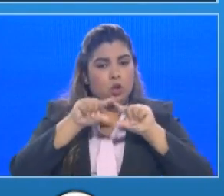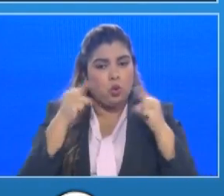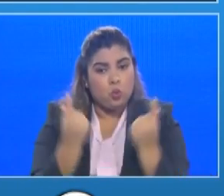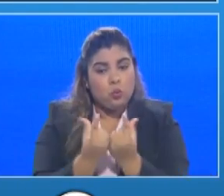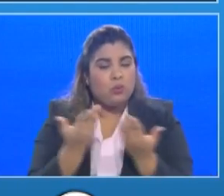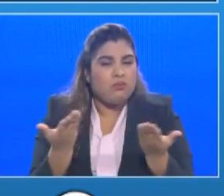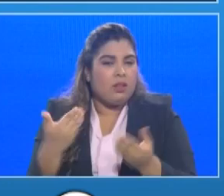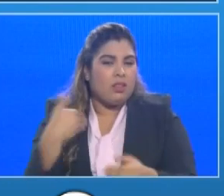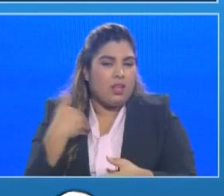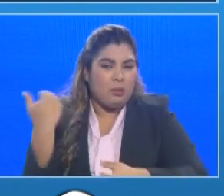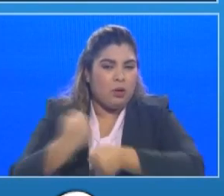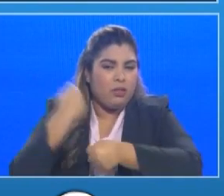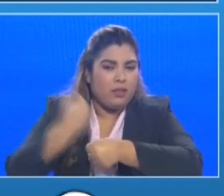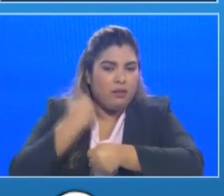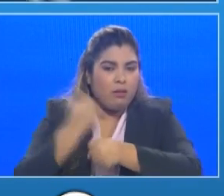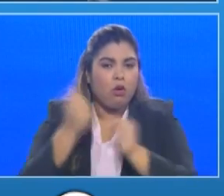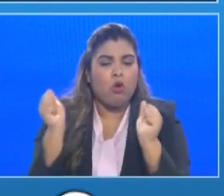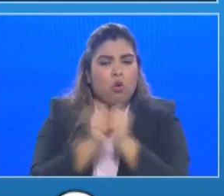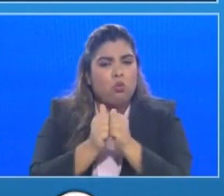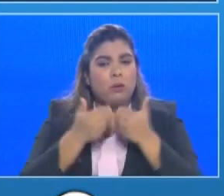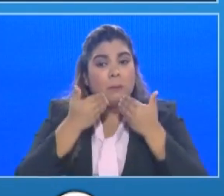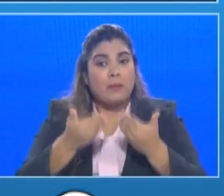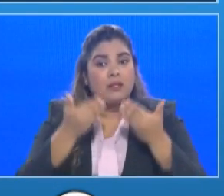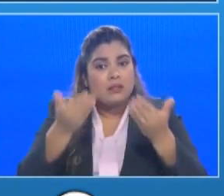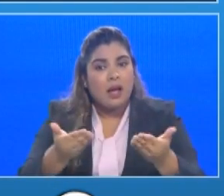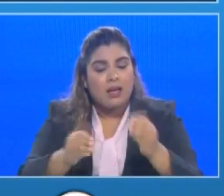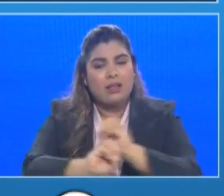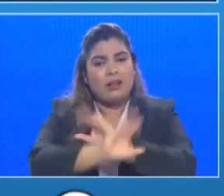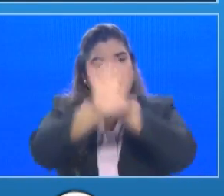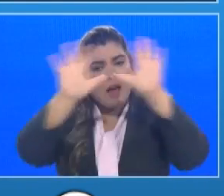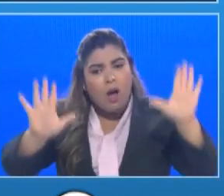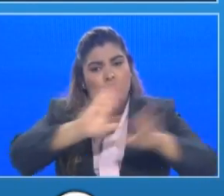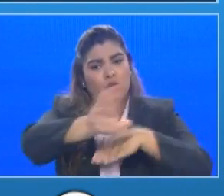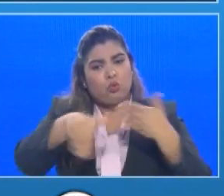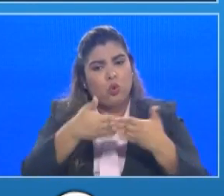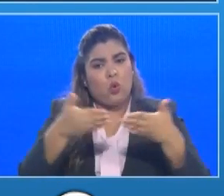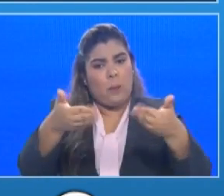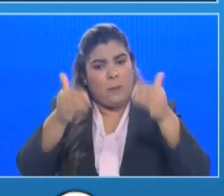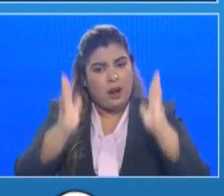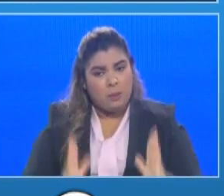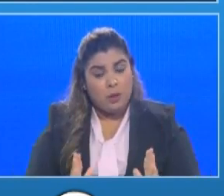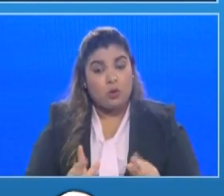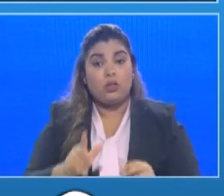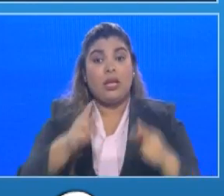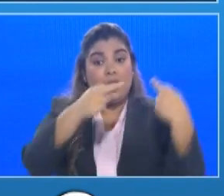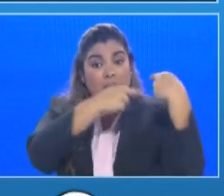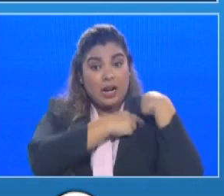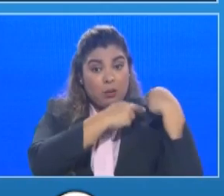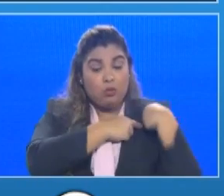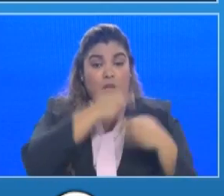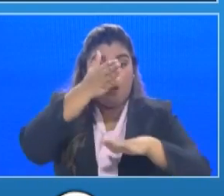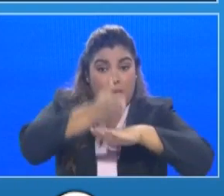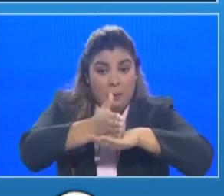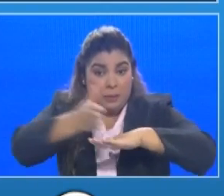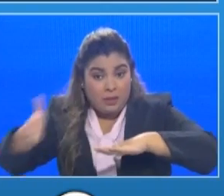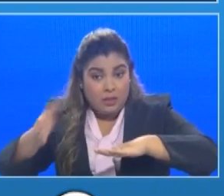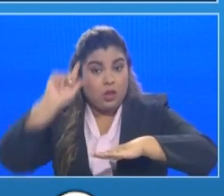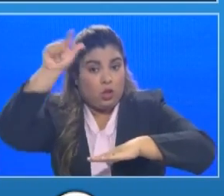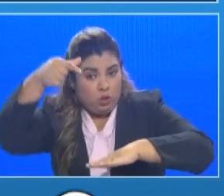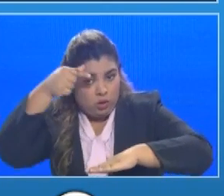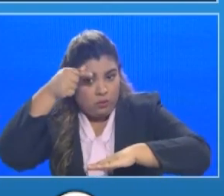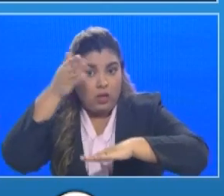trabajar es con un mensaje muy claro a la comunidad que una parte de la responsabilidad la tiene el Estado